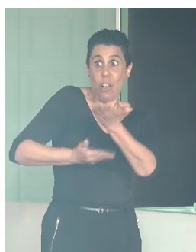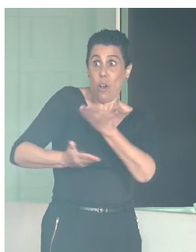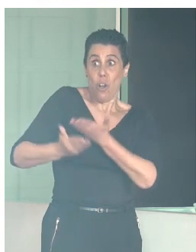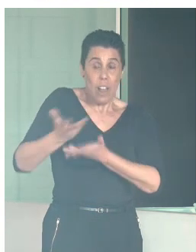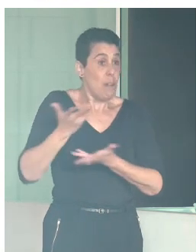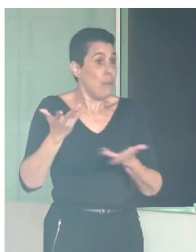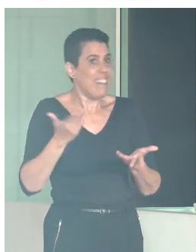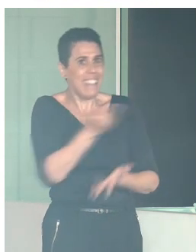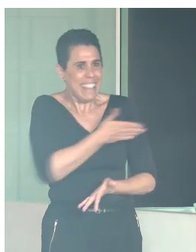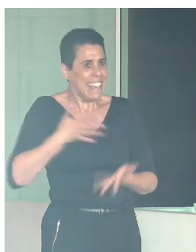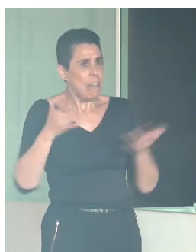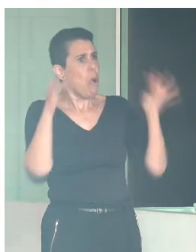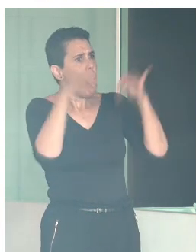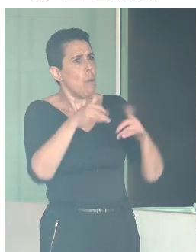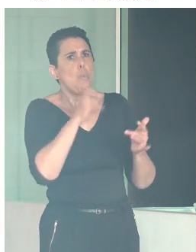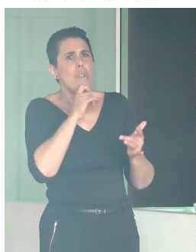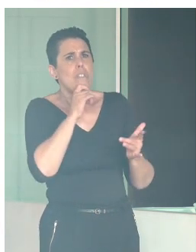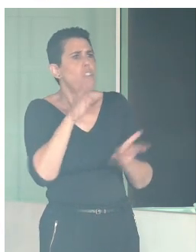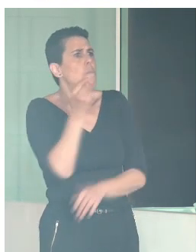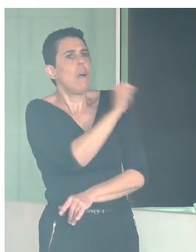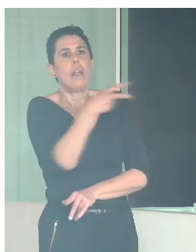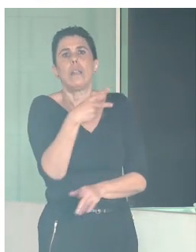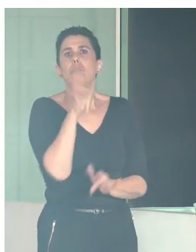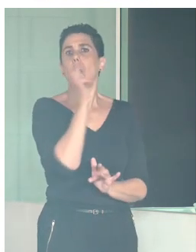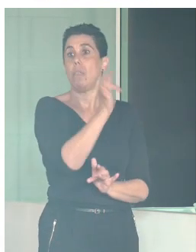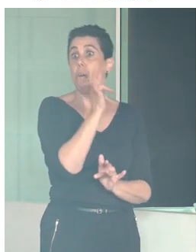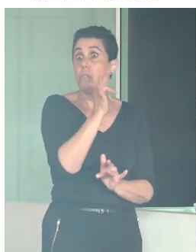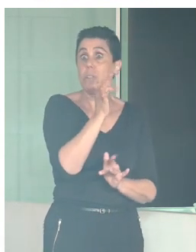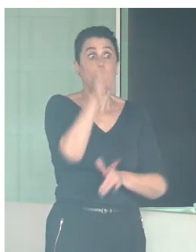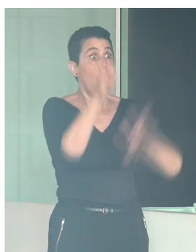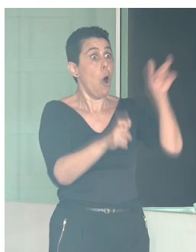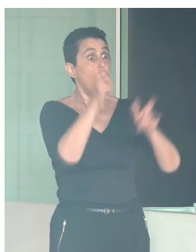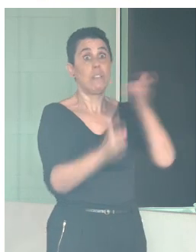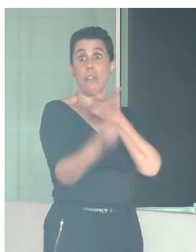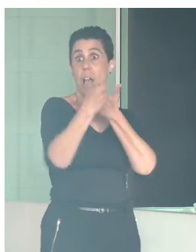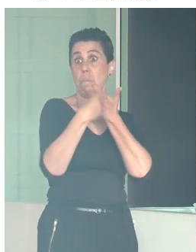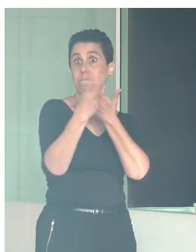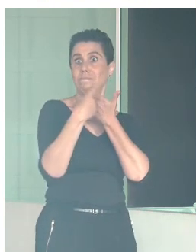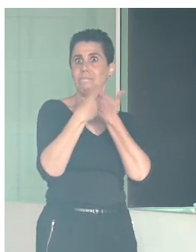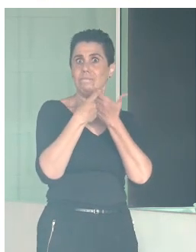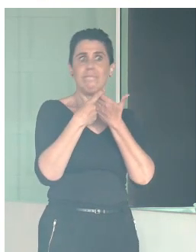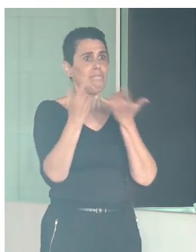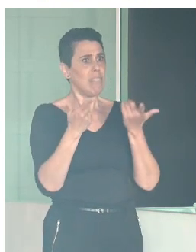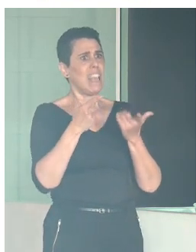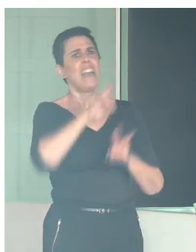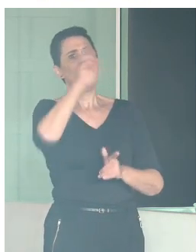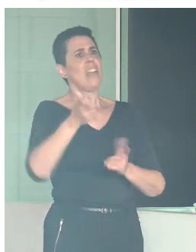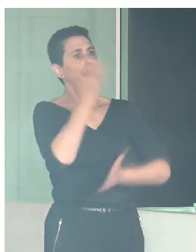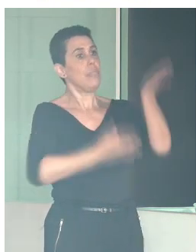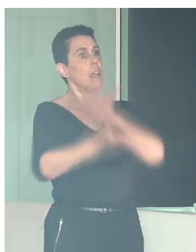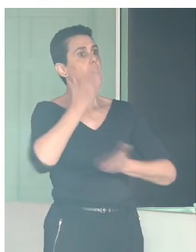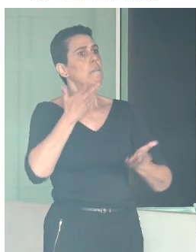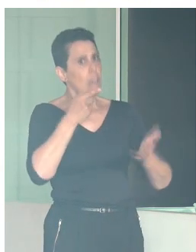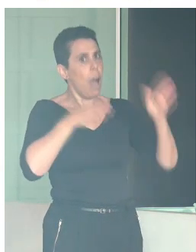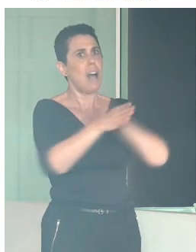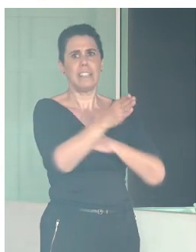era especial, que queríamos que saliera bien, que las personas que pudierais asistir con diferentes capacidades estuvierais a gusto. Así que doy las gracias